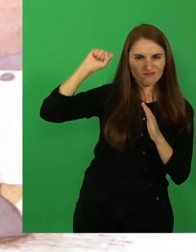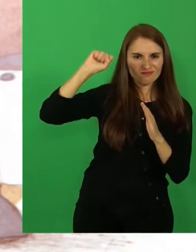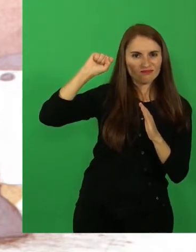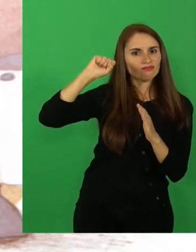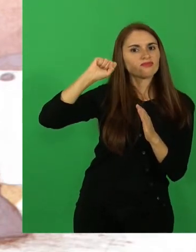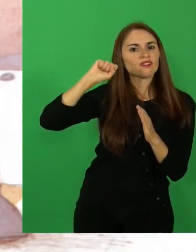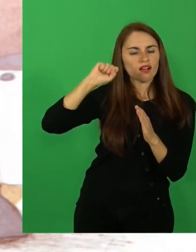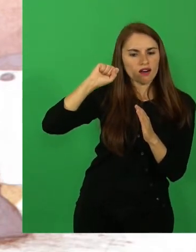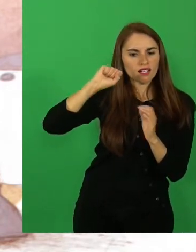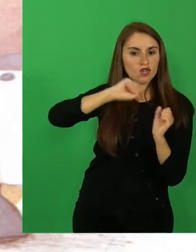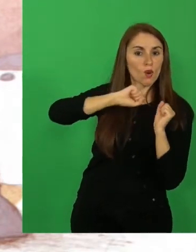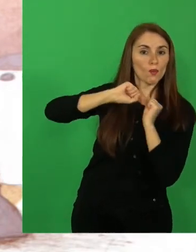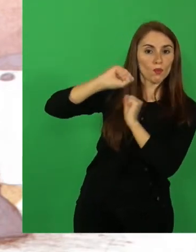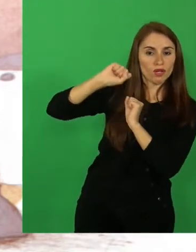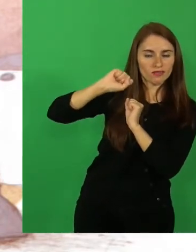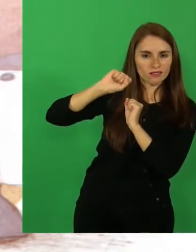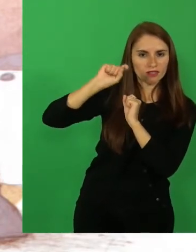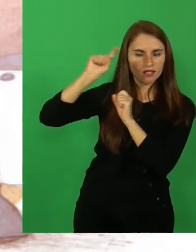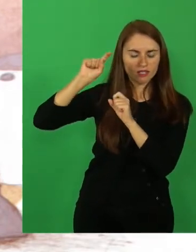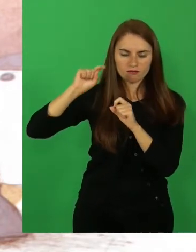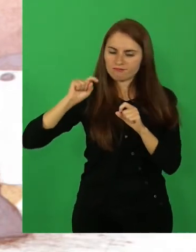se opusieron,